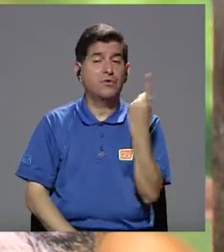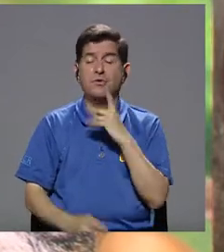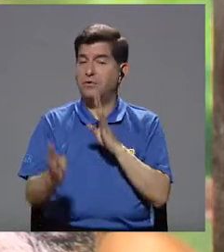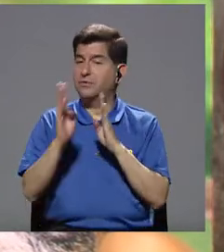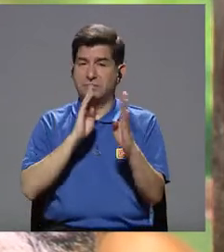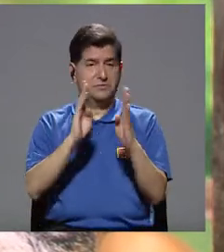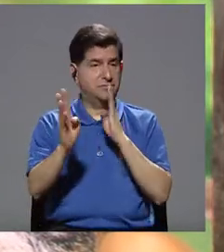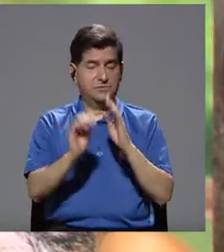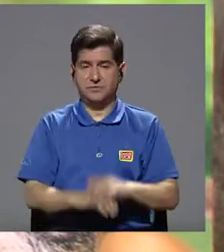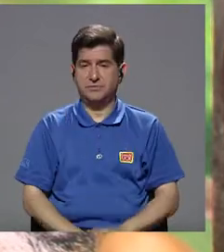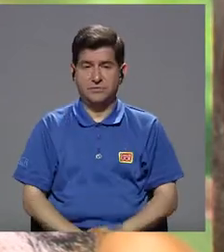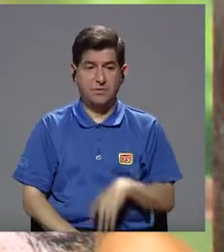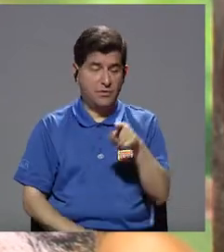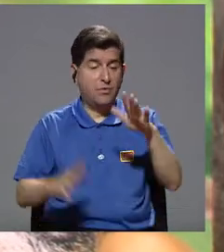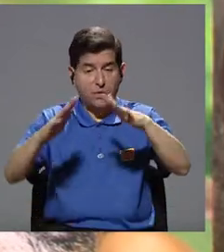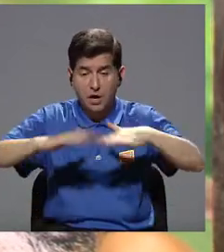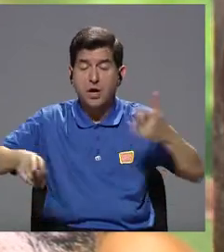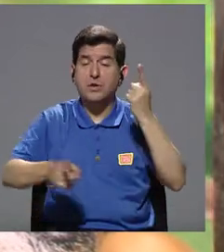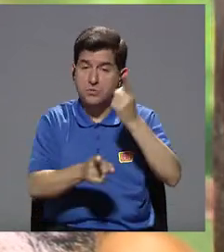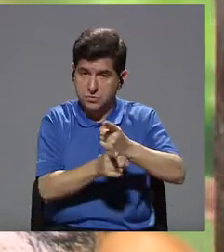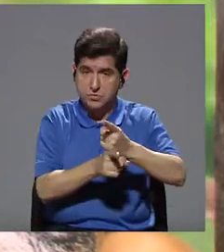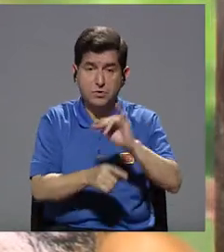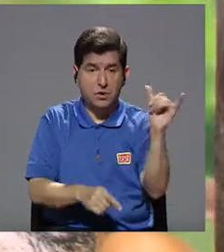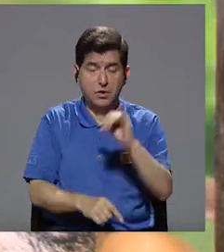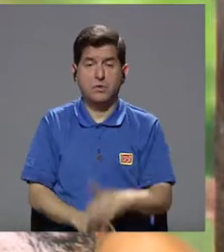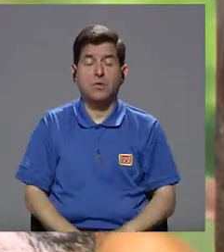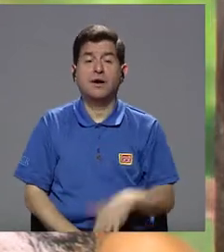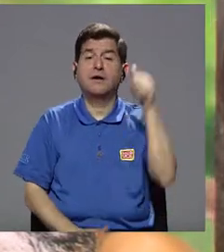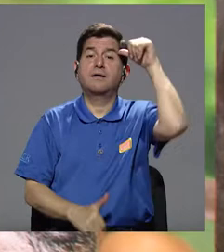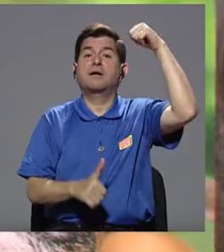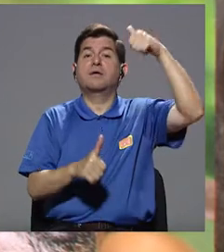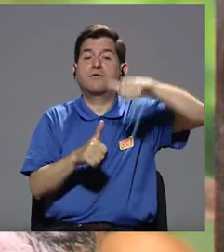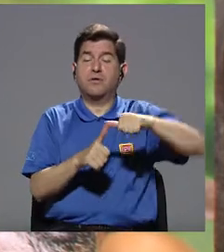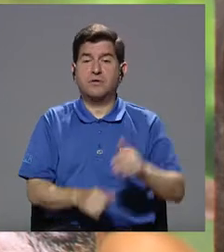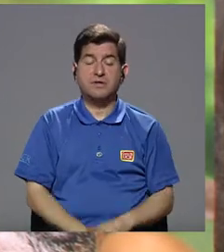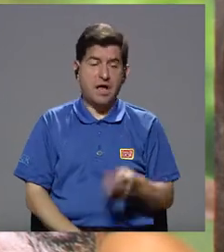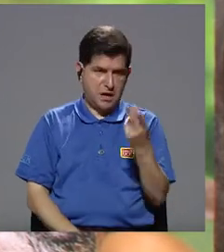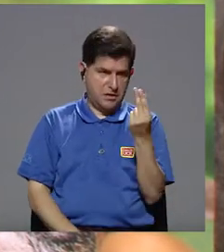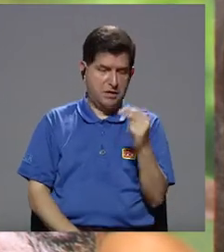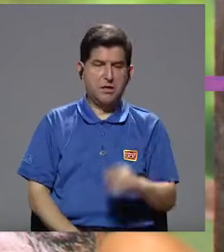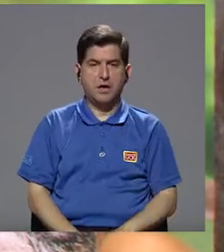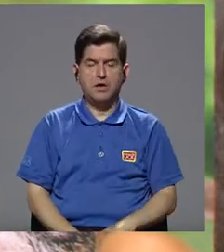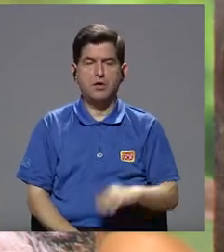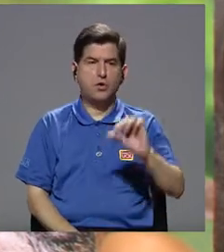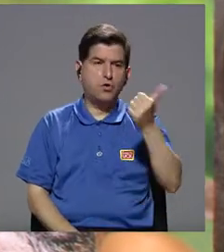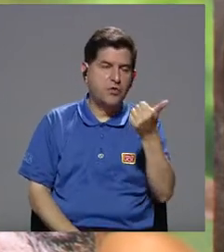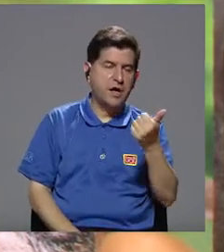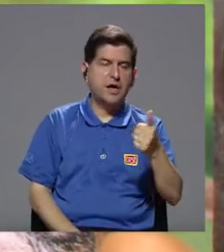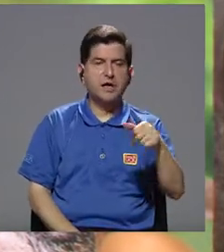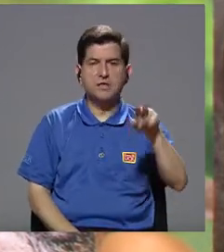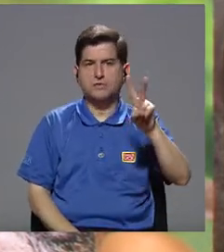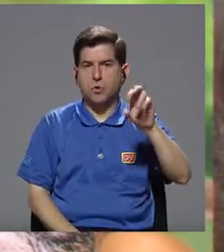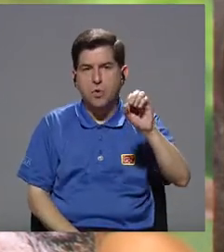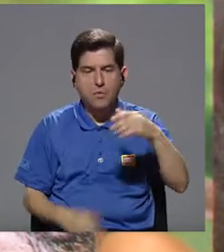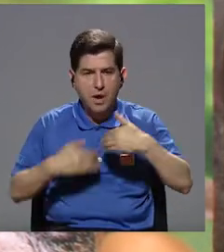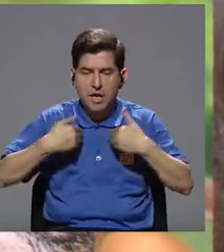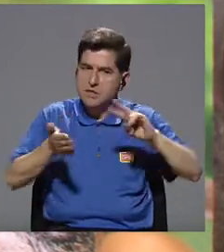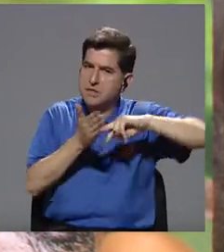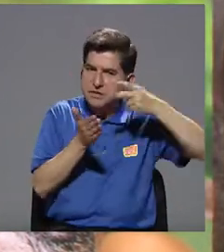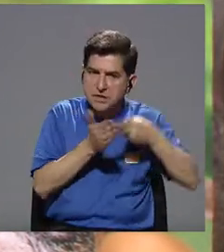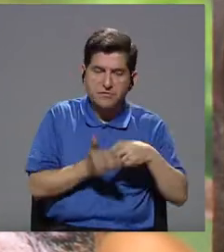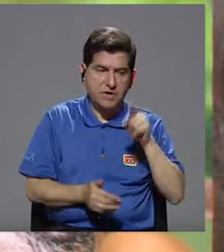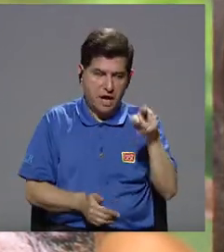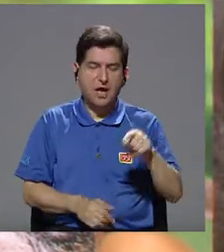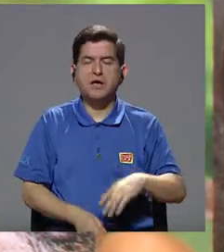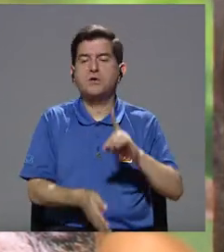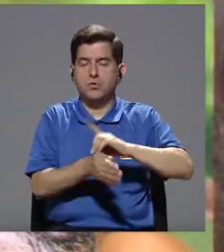hablando de que estén en un espacio adecuado, sino también yo tener en cuenta que si tengo dinero para mantener diez o veinte, implica que